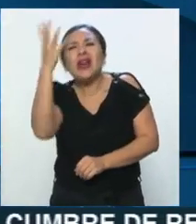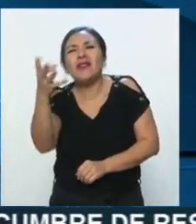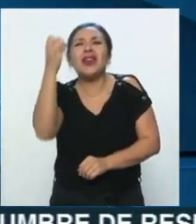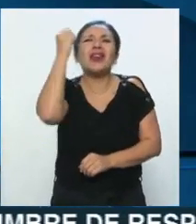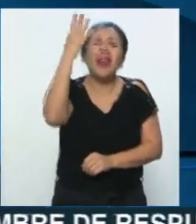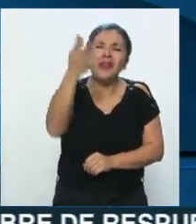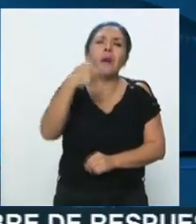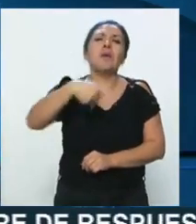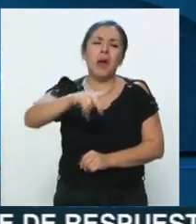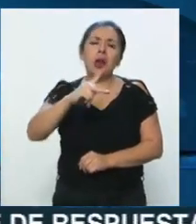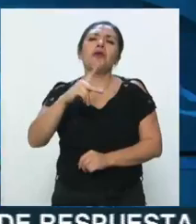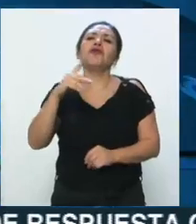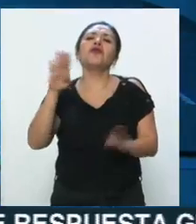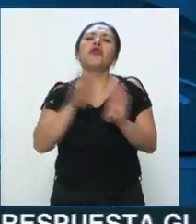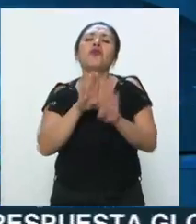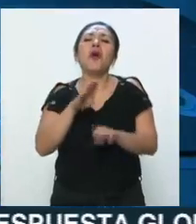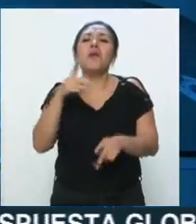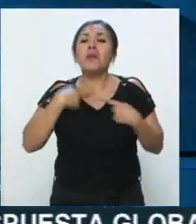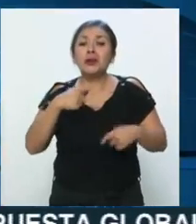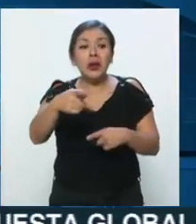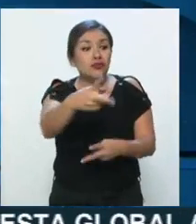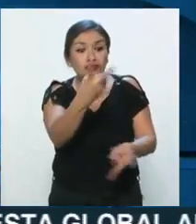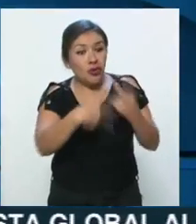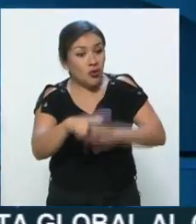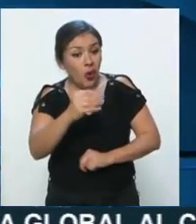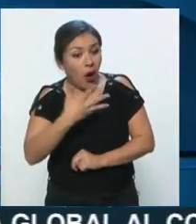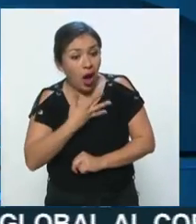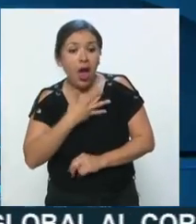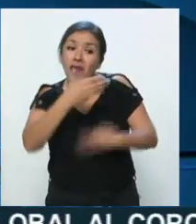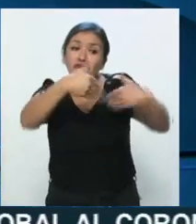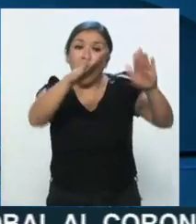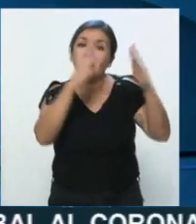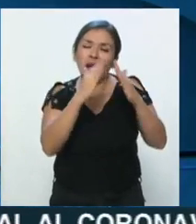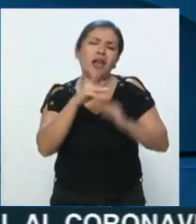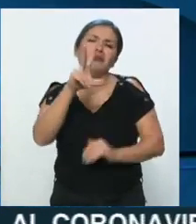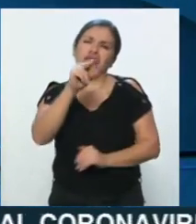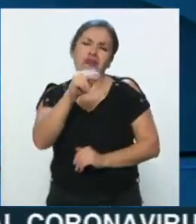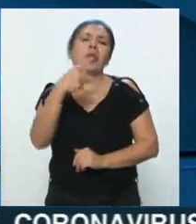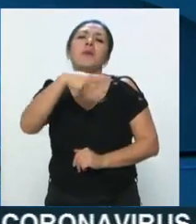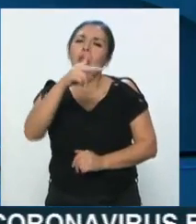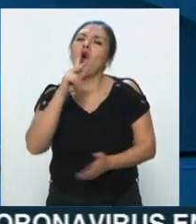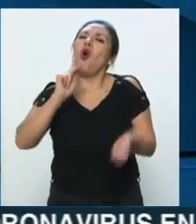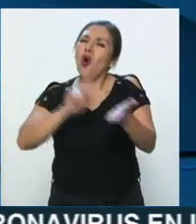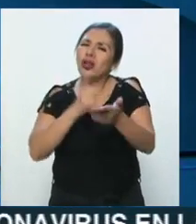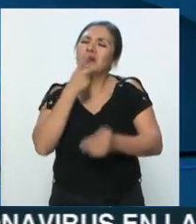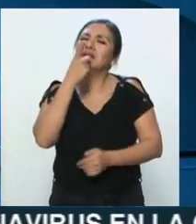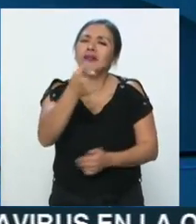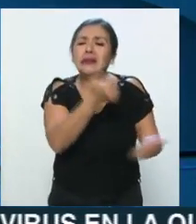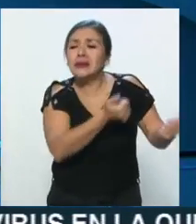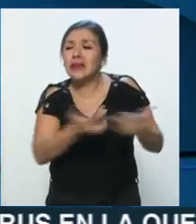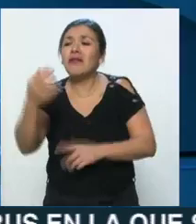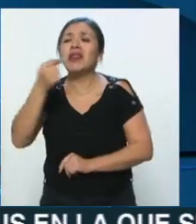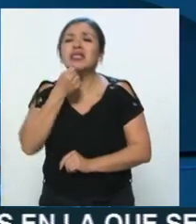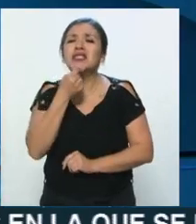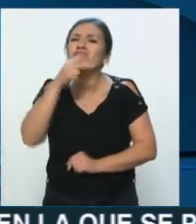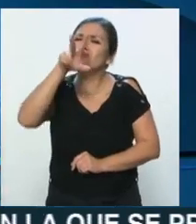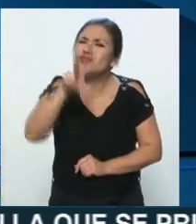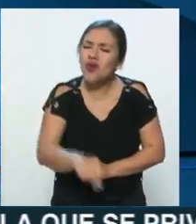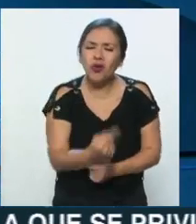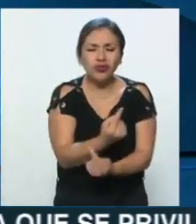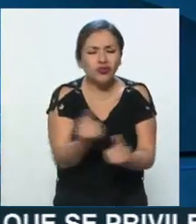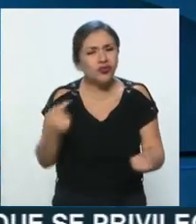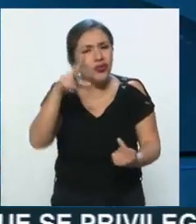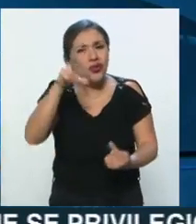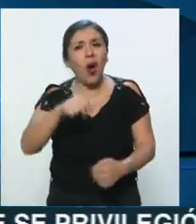insistiendo en lo que decía nuestro compañero, no lleven niños, no lleven al abuelito, es arriesgarlos. Son lugares muy